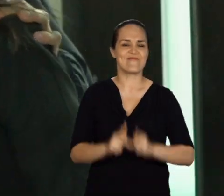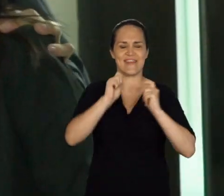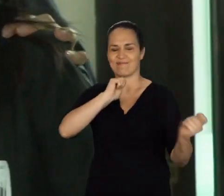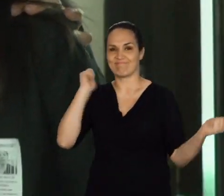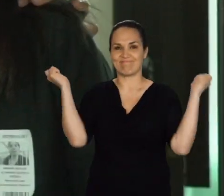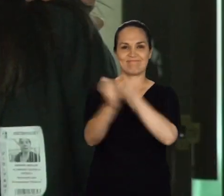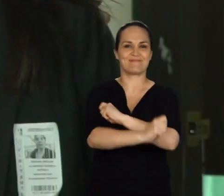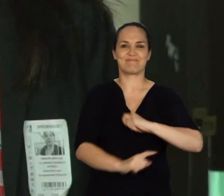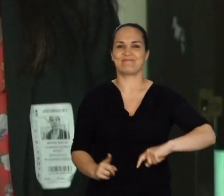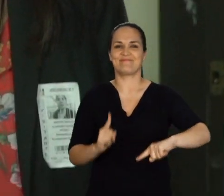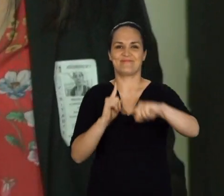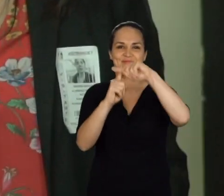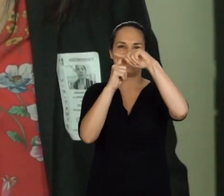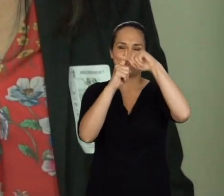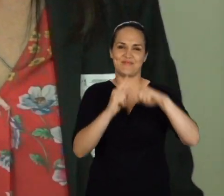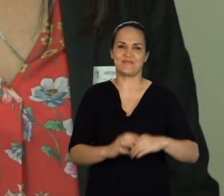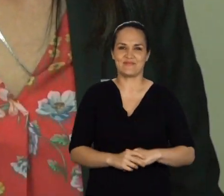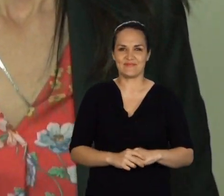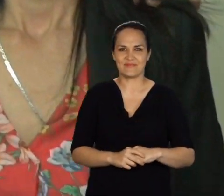para nosotros.